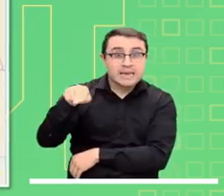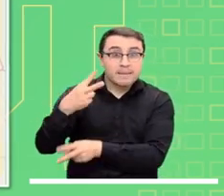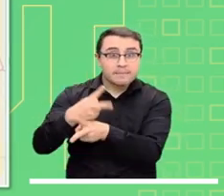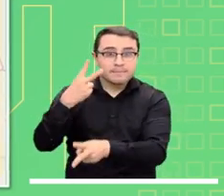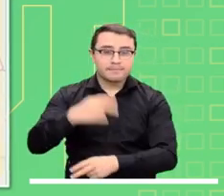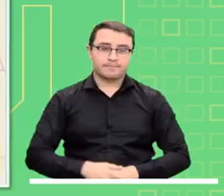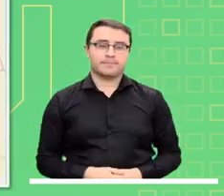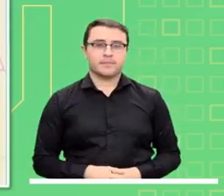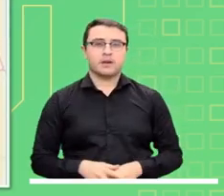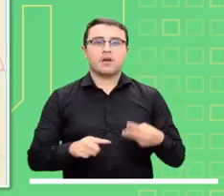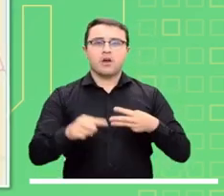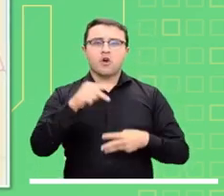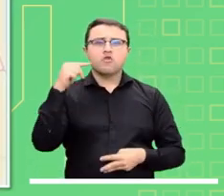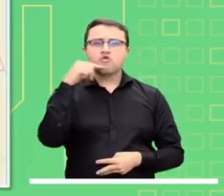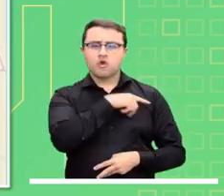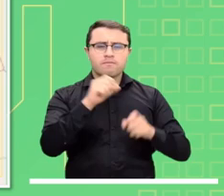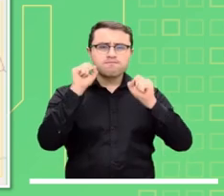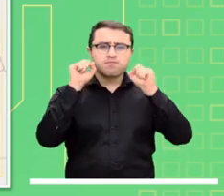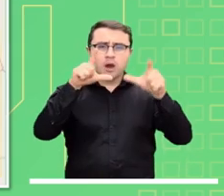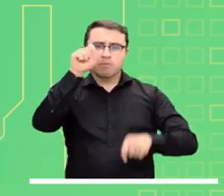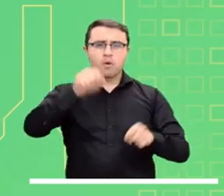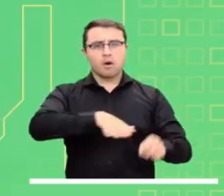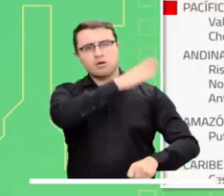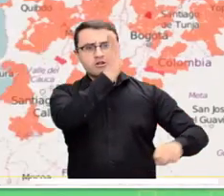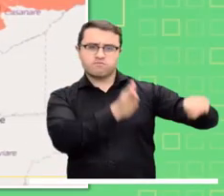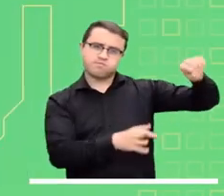Bogotá a la altura de la estación La Campiña.